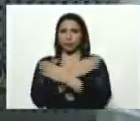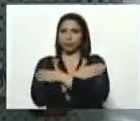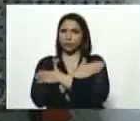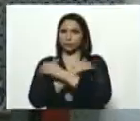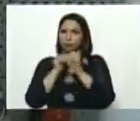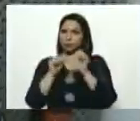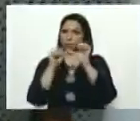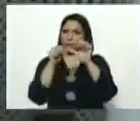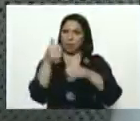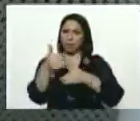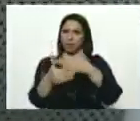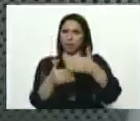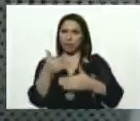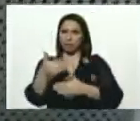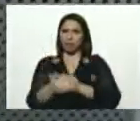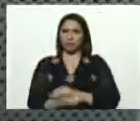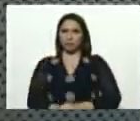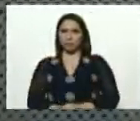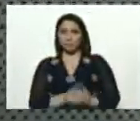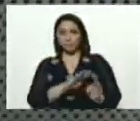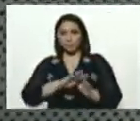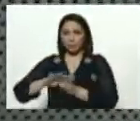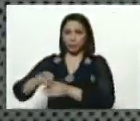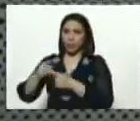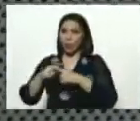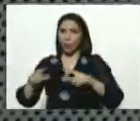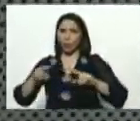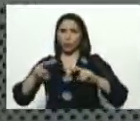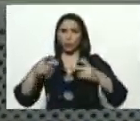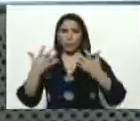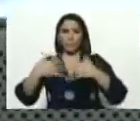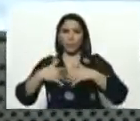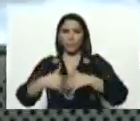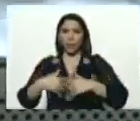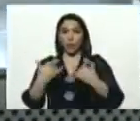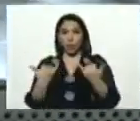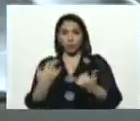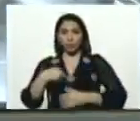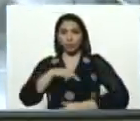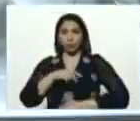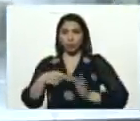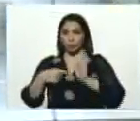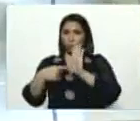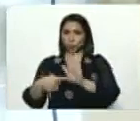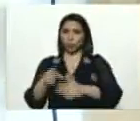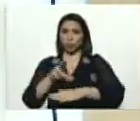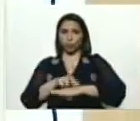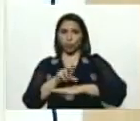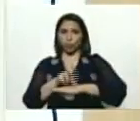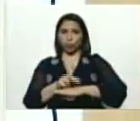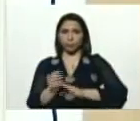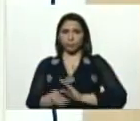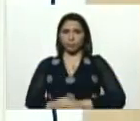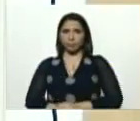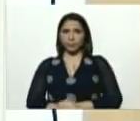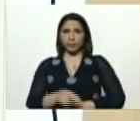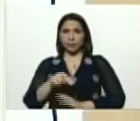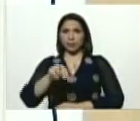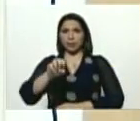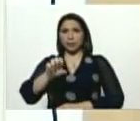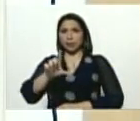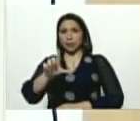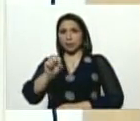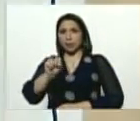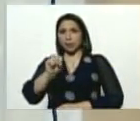Sigan adelante. Gracias, mi comandante jefe. Vamos a ver el otro prototipo, por favor. presidente, en este momento el doctor Nelson Gómez,